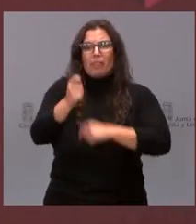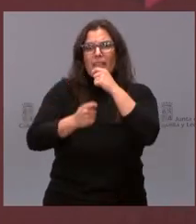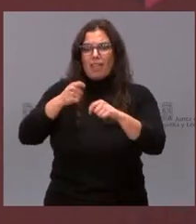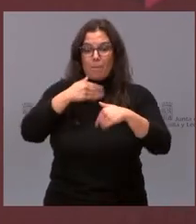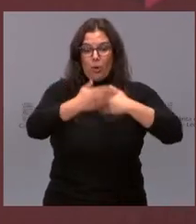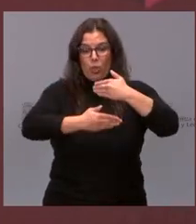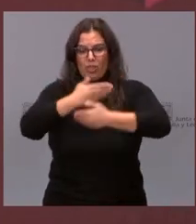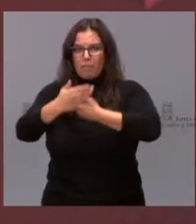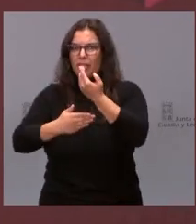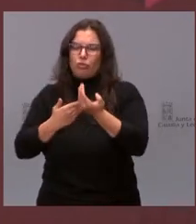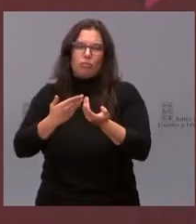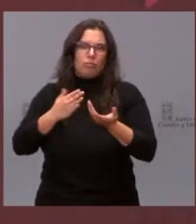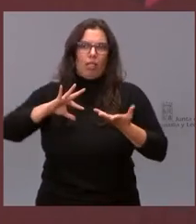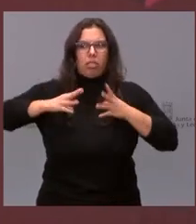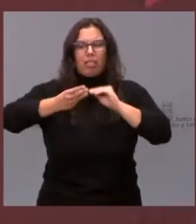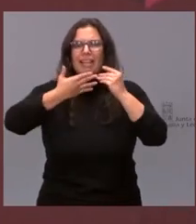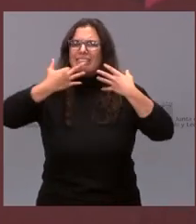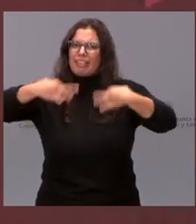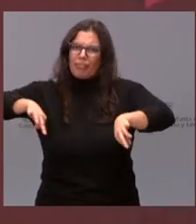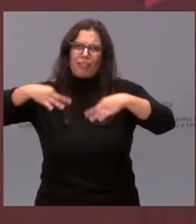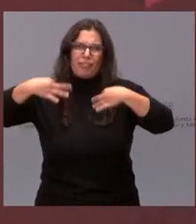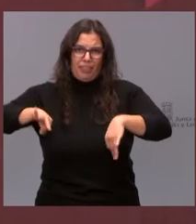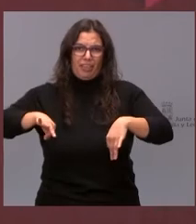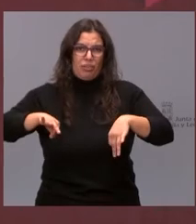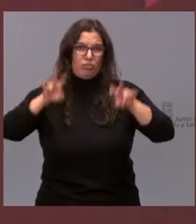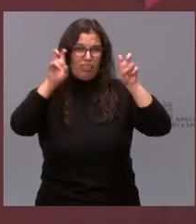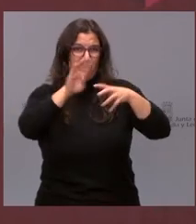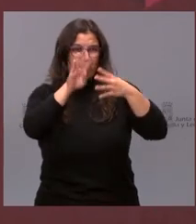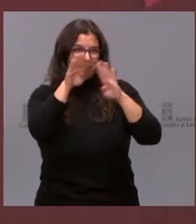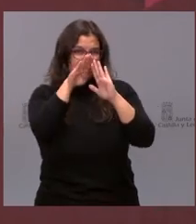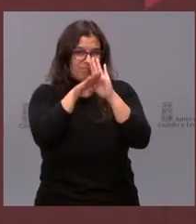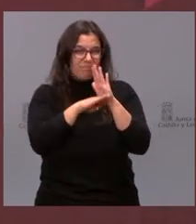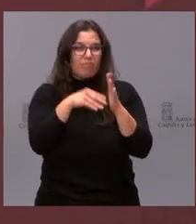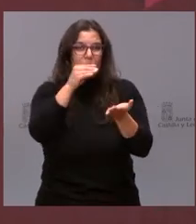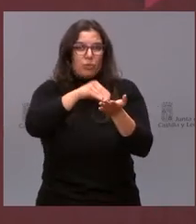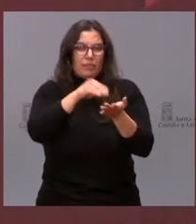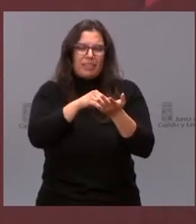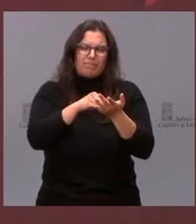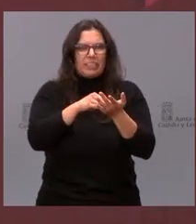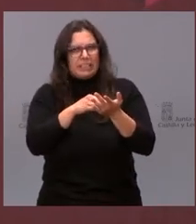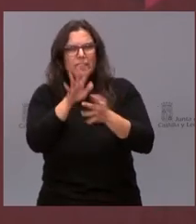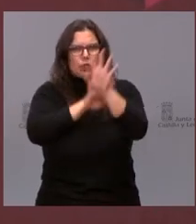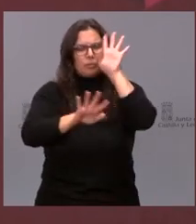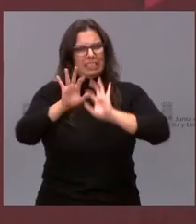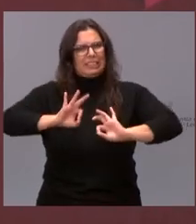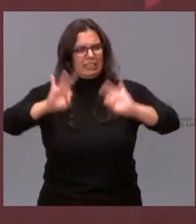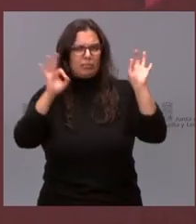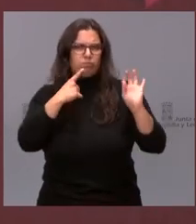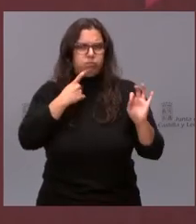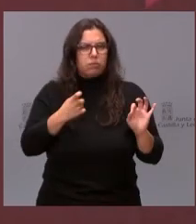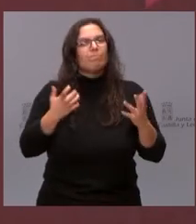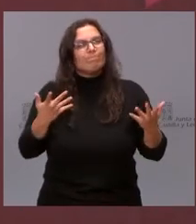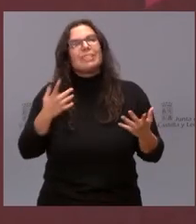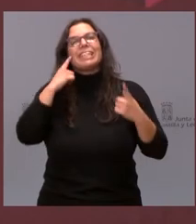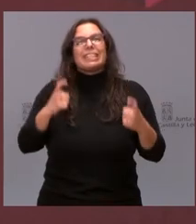procedimientos administrativos en estos aspectos que todos sabemos que son especialmente complicados y complejos. Buscar